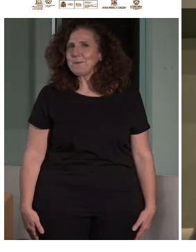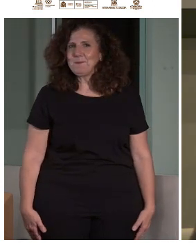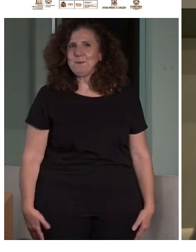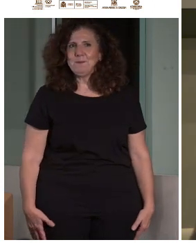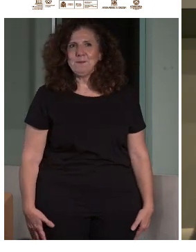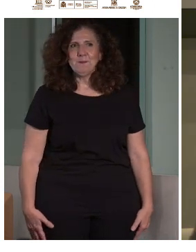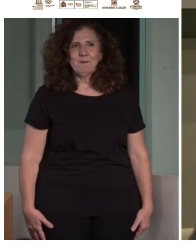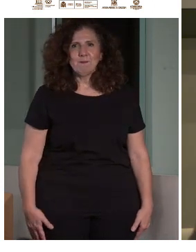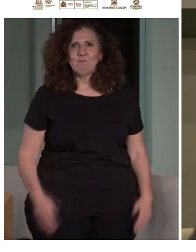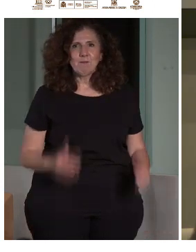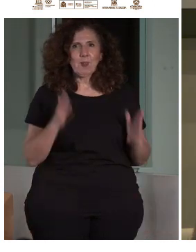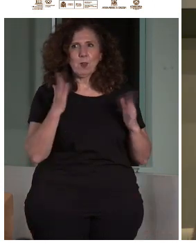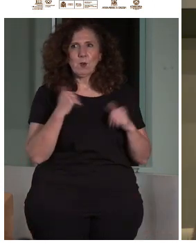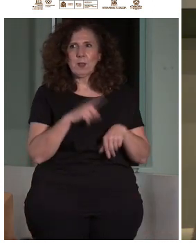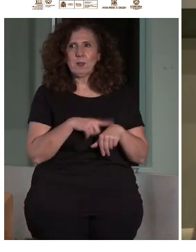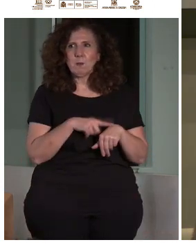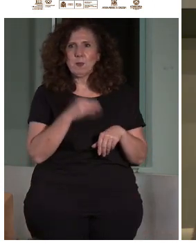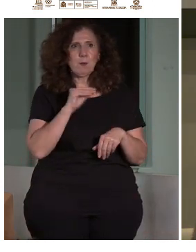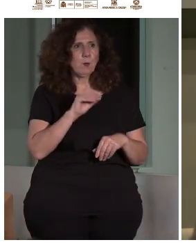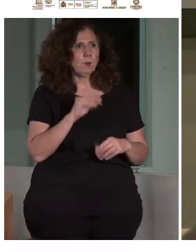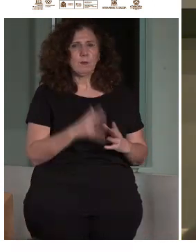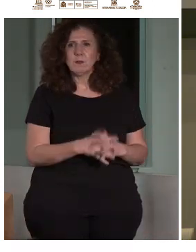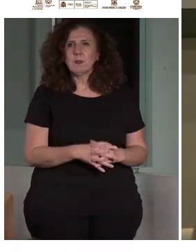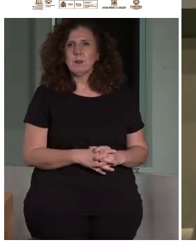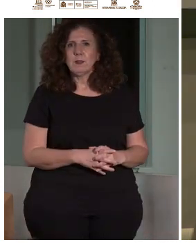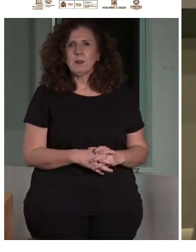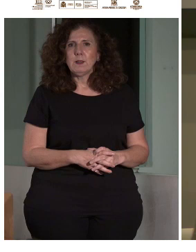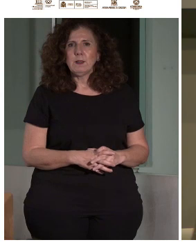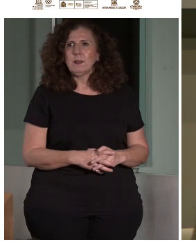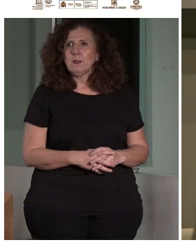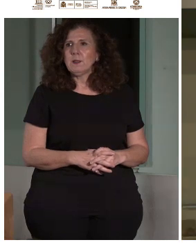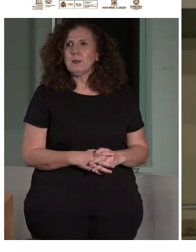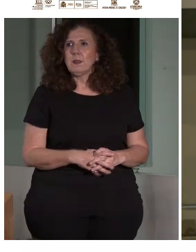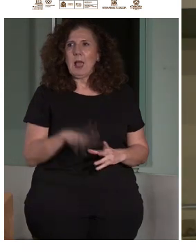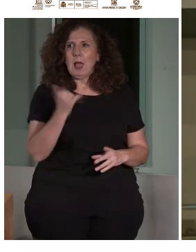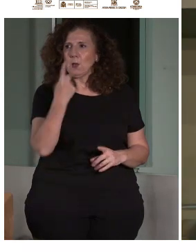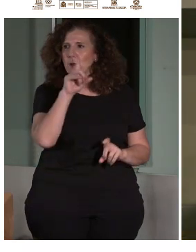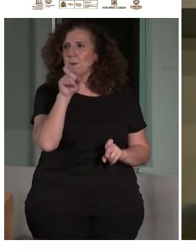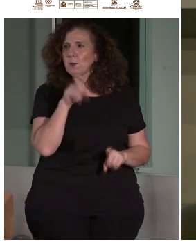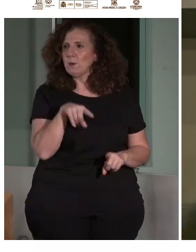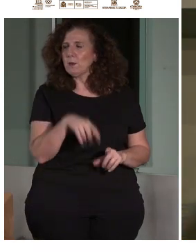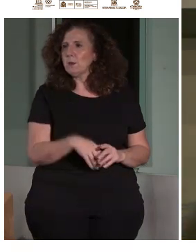No sé, no, creo que no hay tiempo de… ¿Sí? Ah, vale. Pues hay tiempos de preguntas.